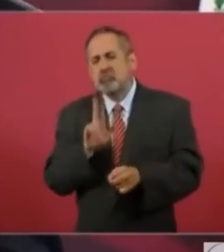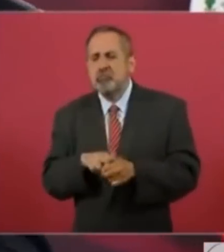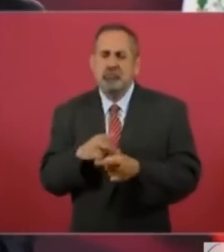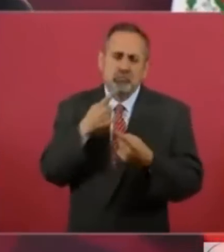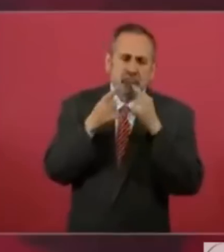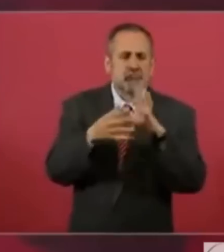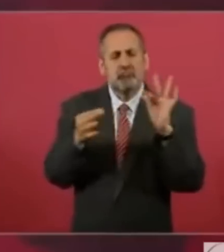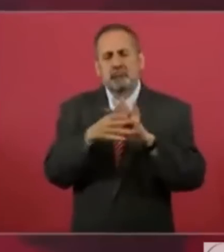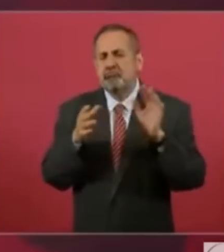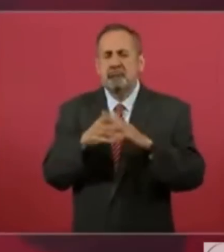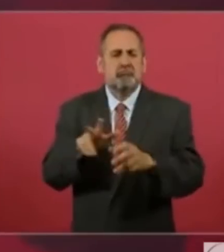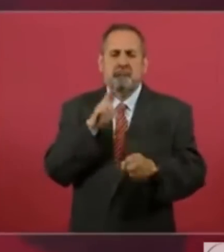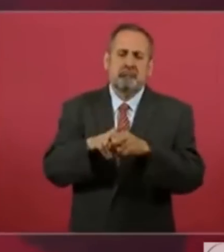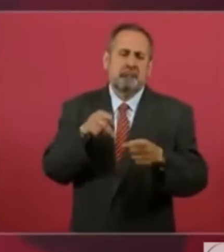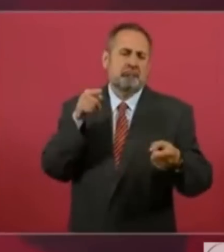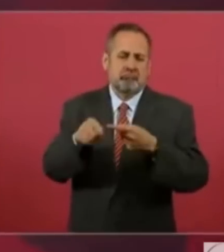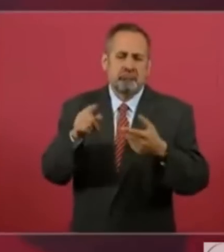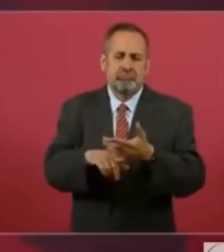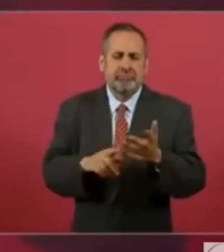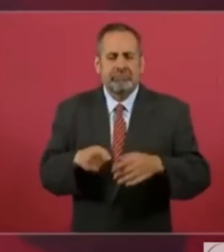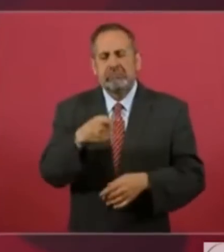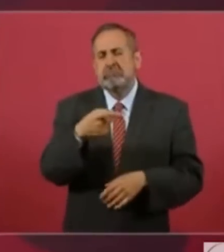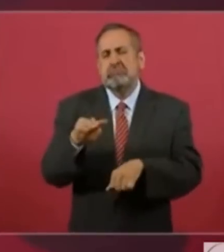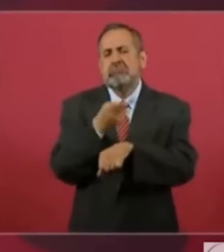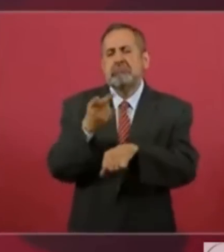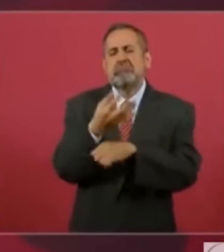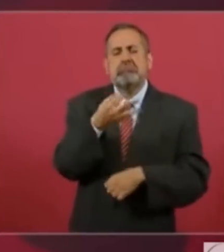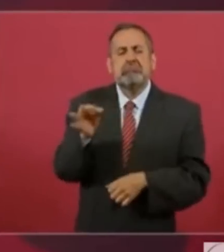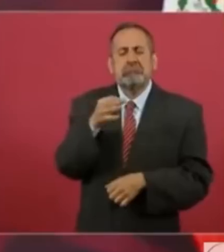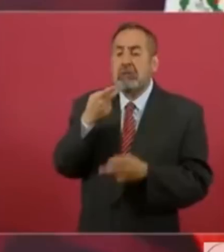dice groserías,